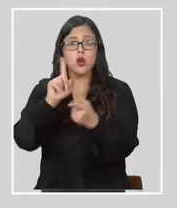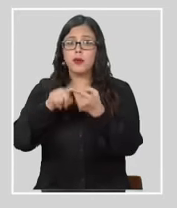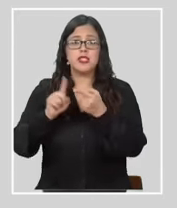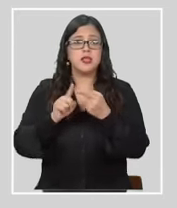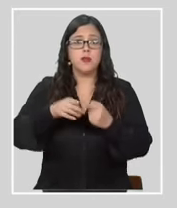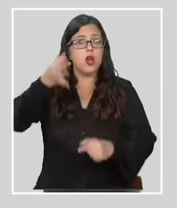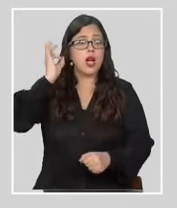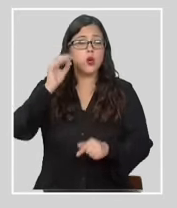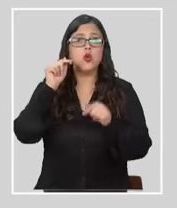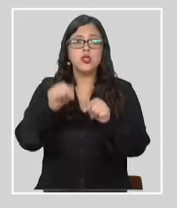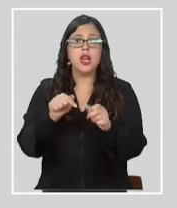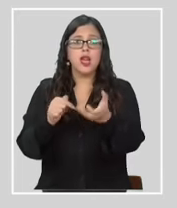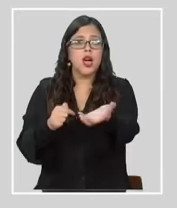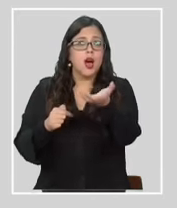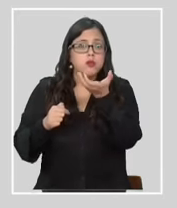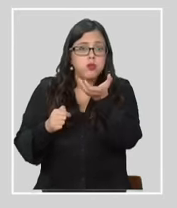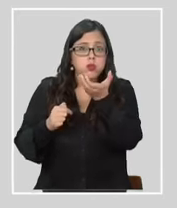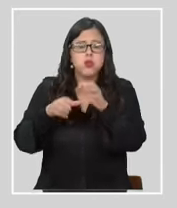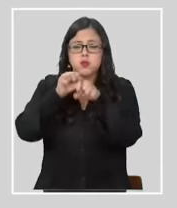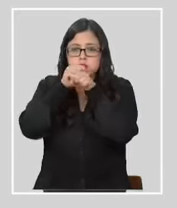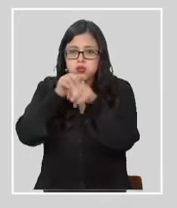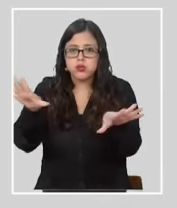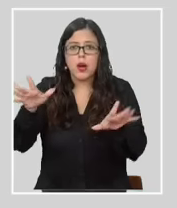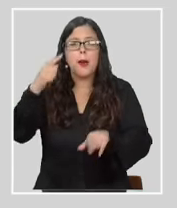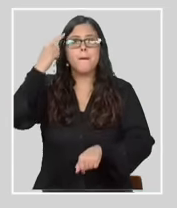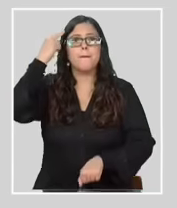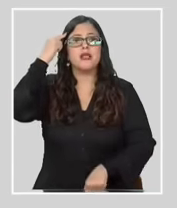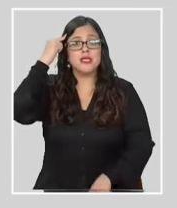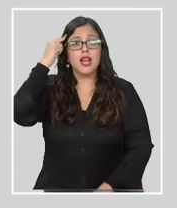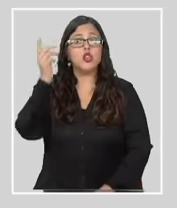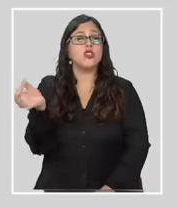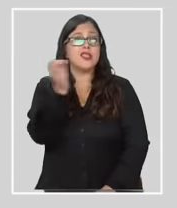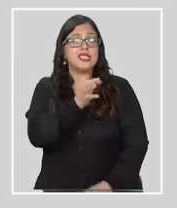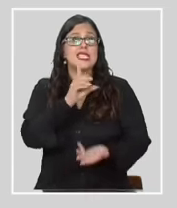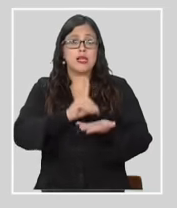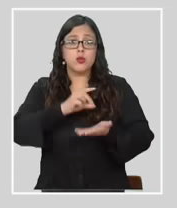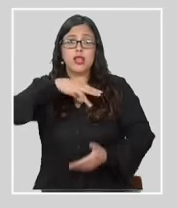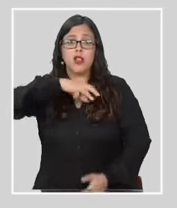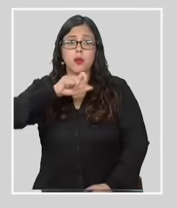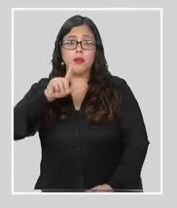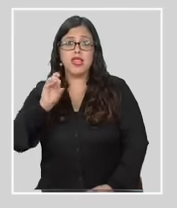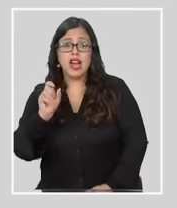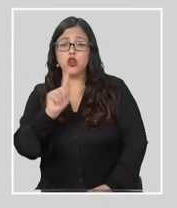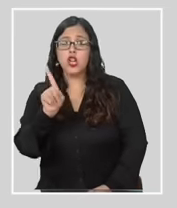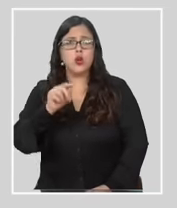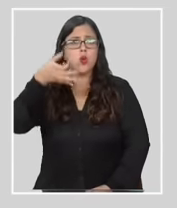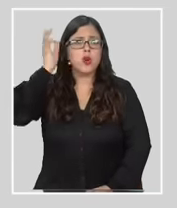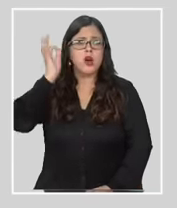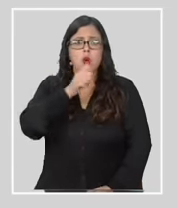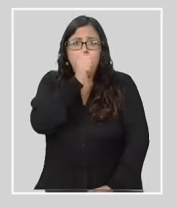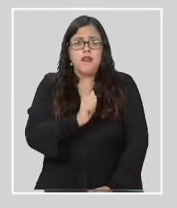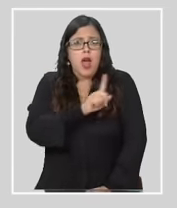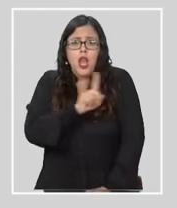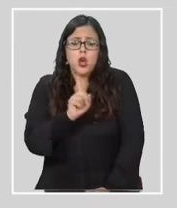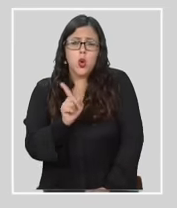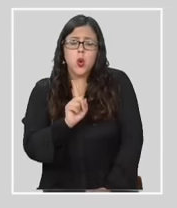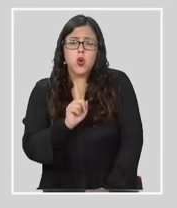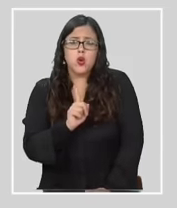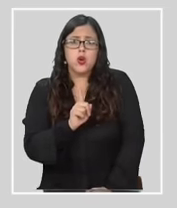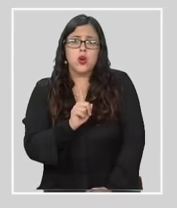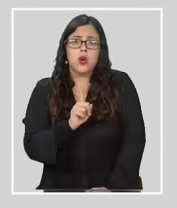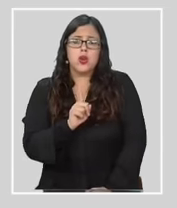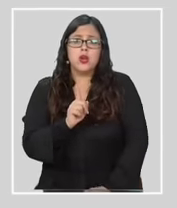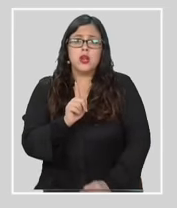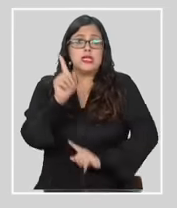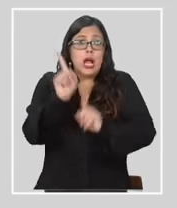y transmití este audio creyendo dice el diputado Mellado que no era una reunión de carácter secreto más si